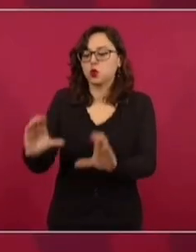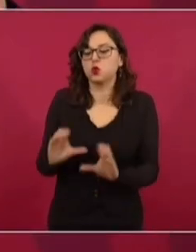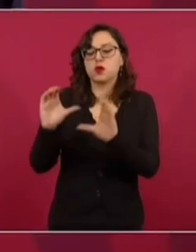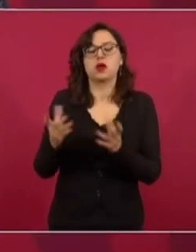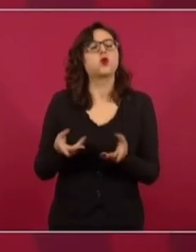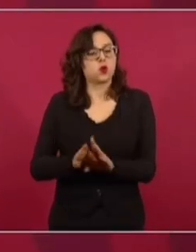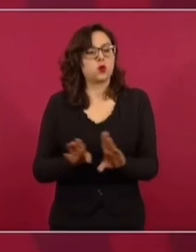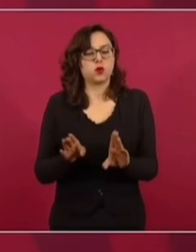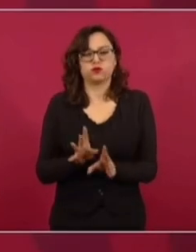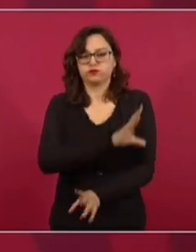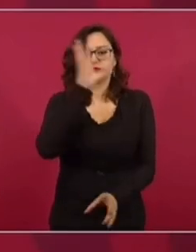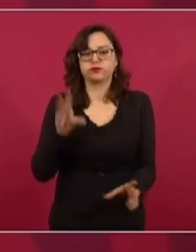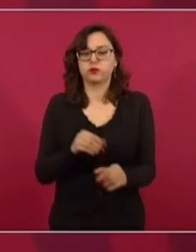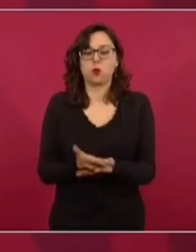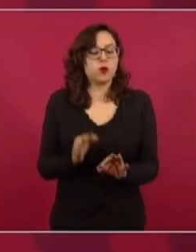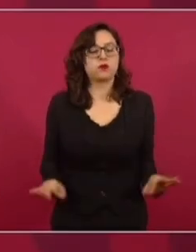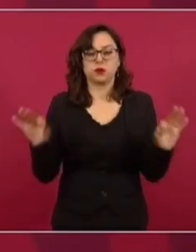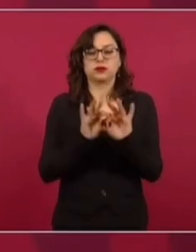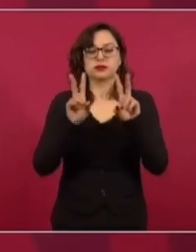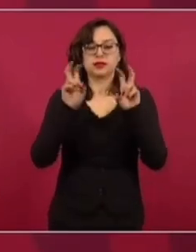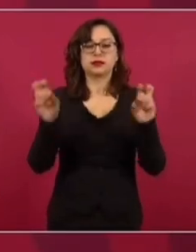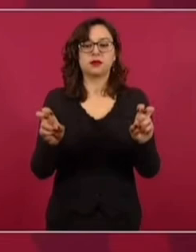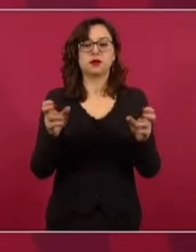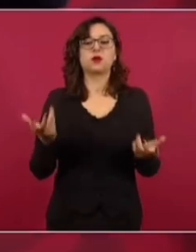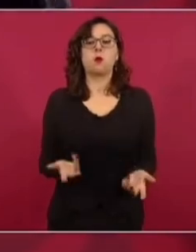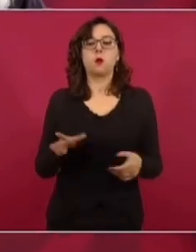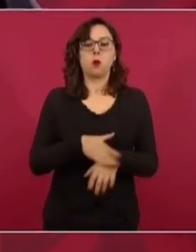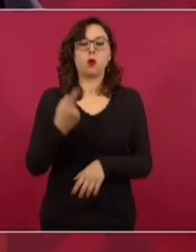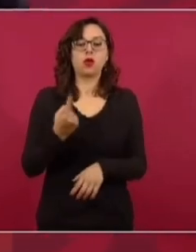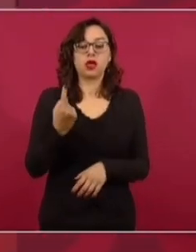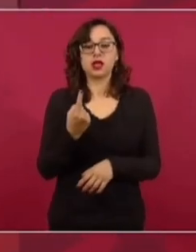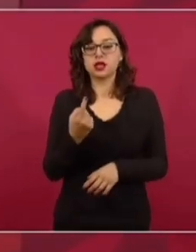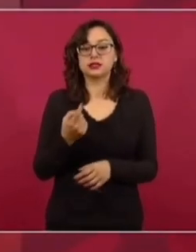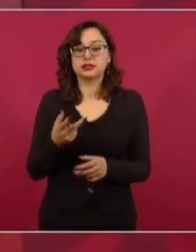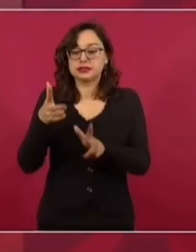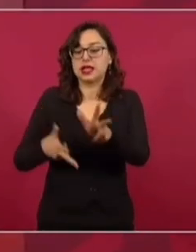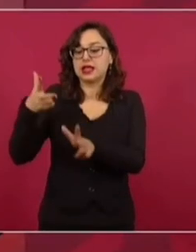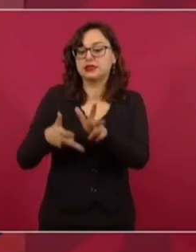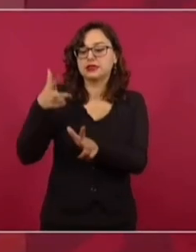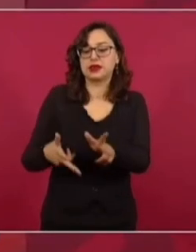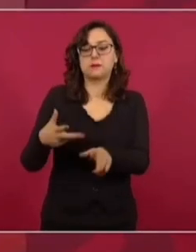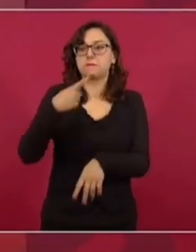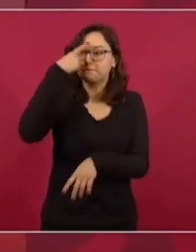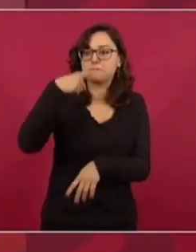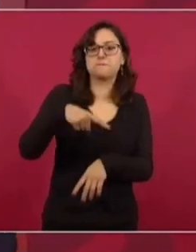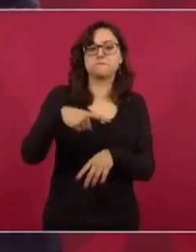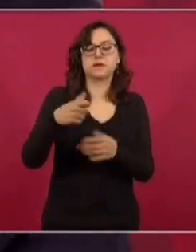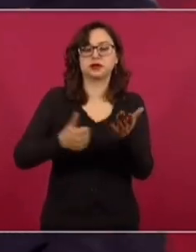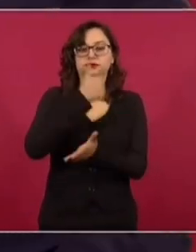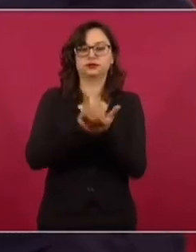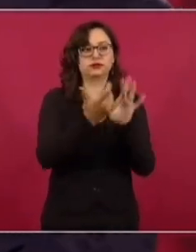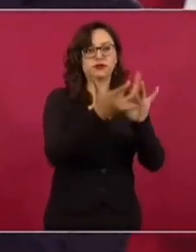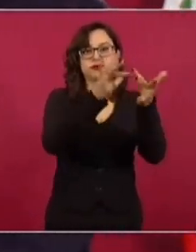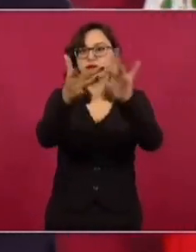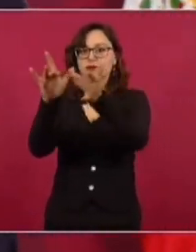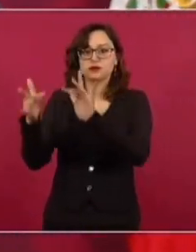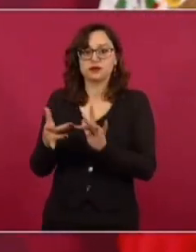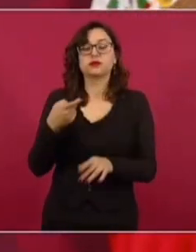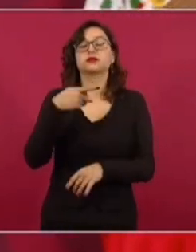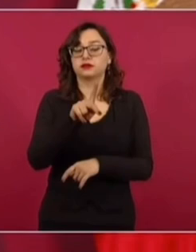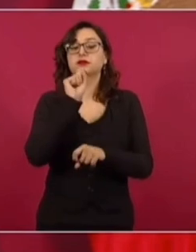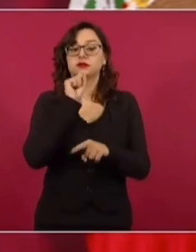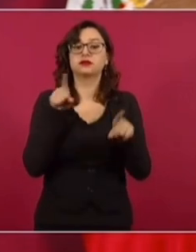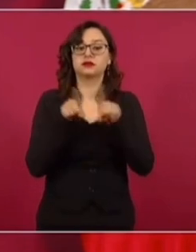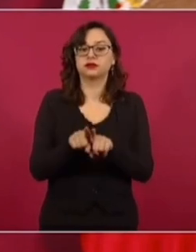lo que se está haciendo, que es importantísimo, porque no es nada más el tren para comunicar a las ciudades actuales, es comunicar